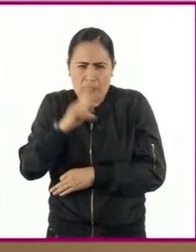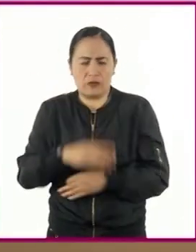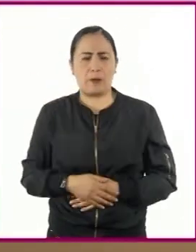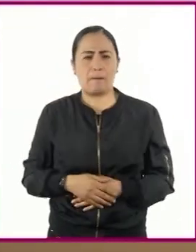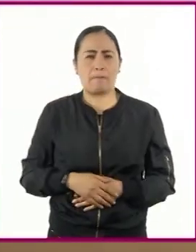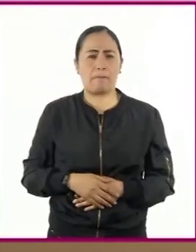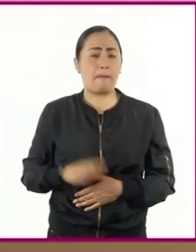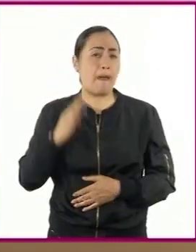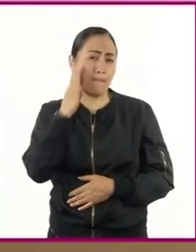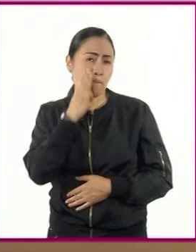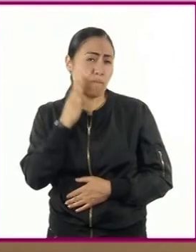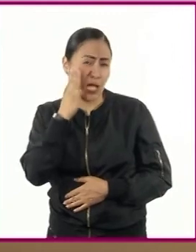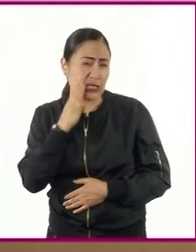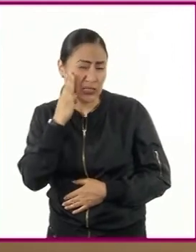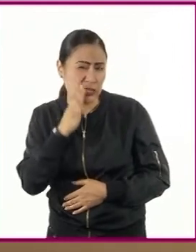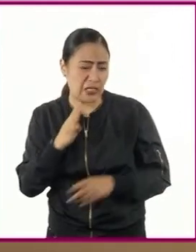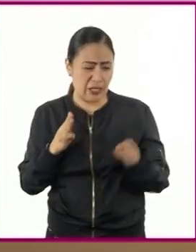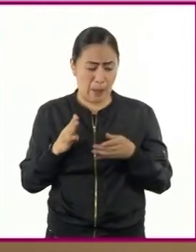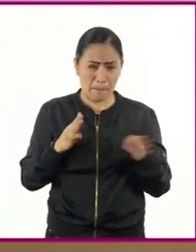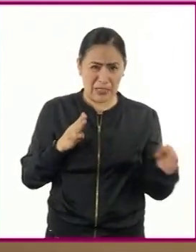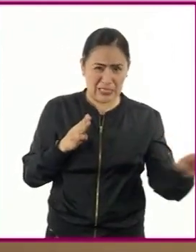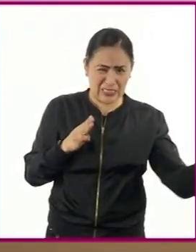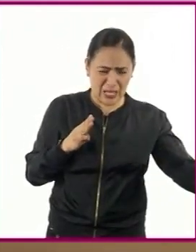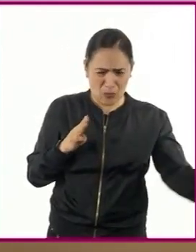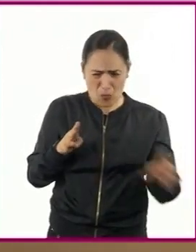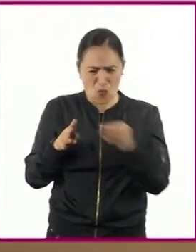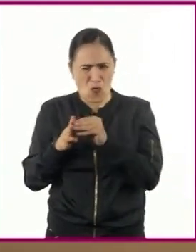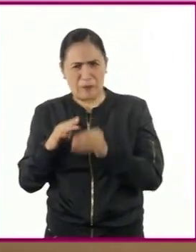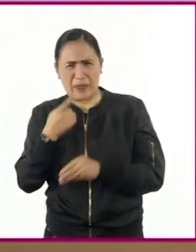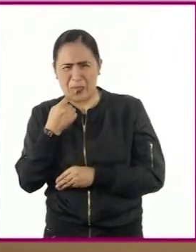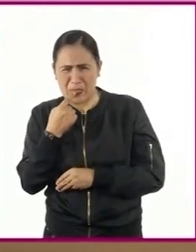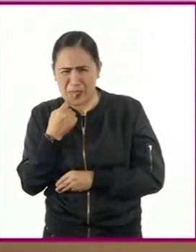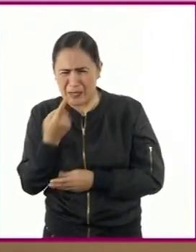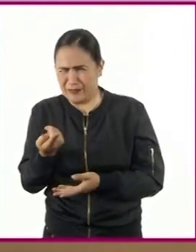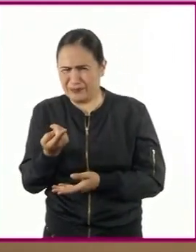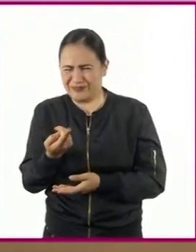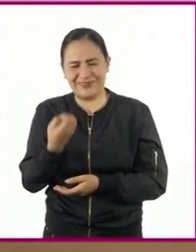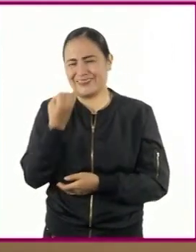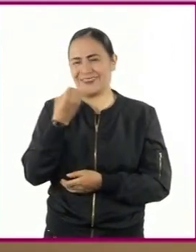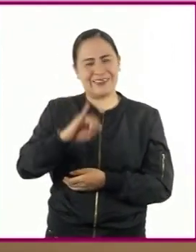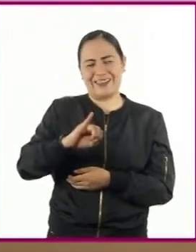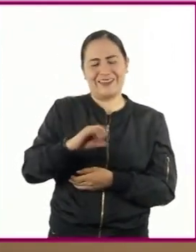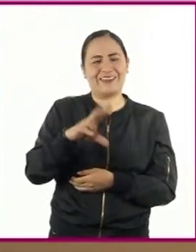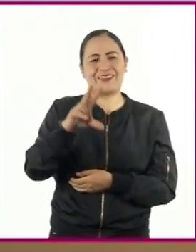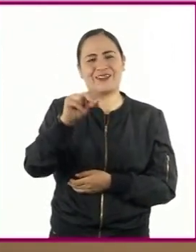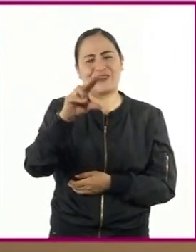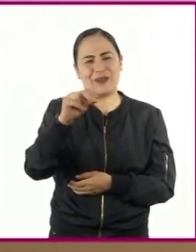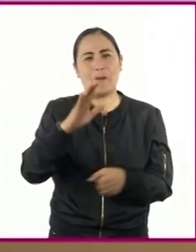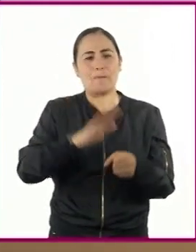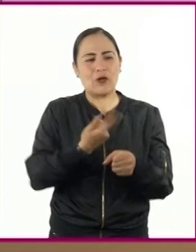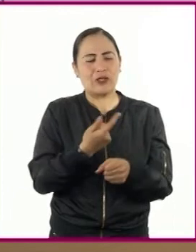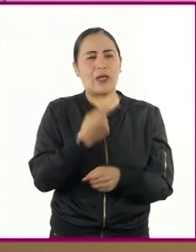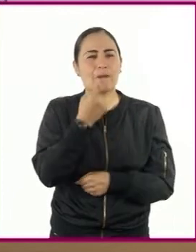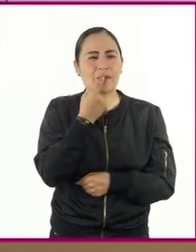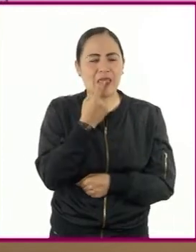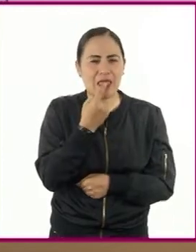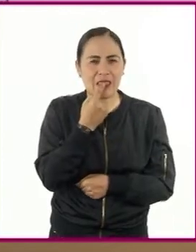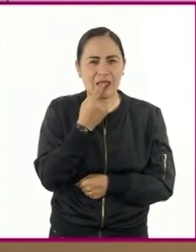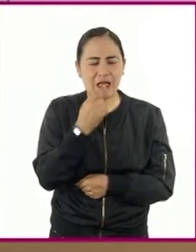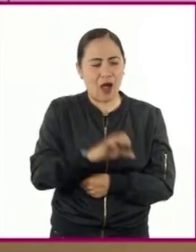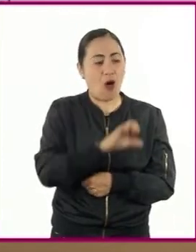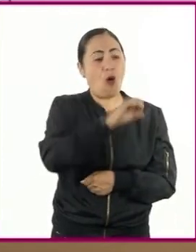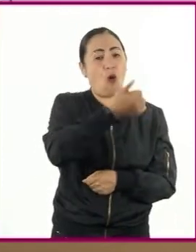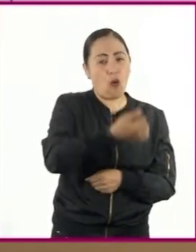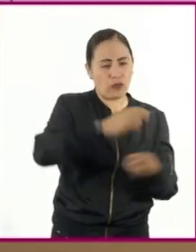adquiere sabor a pescado? Efectivamente que no ya que el sabor se encuentra en otra